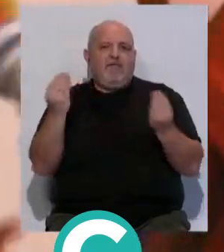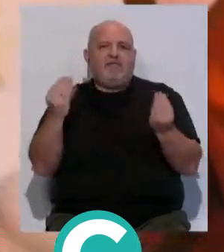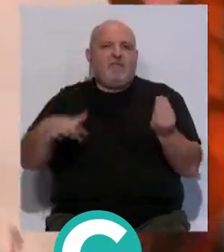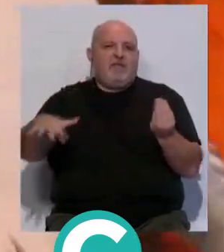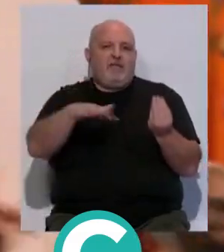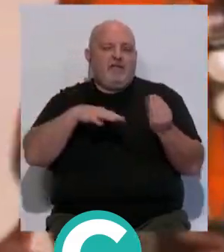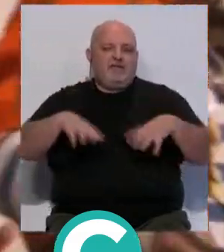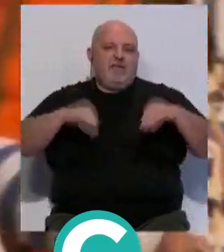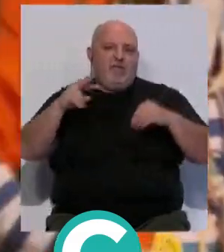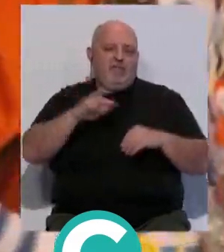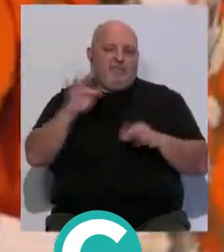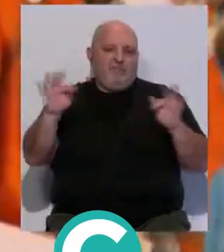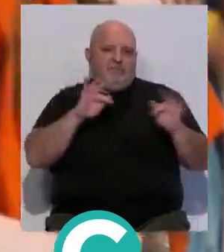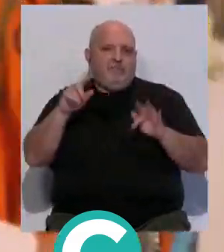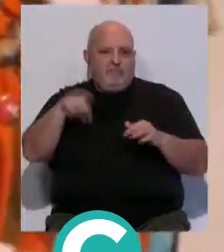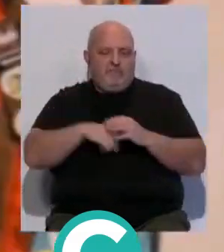Viña y la plaza de San Antonio.